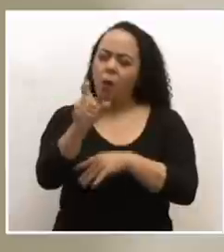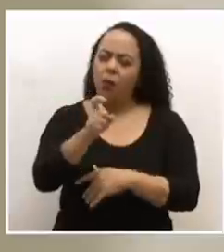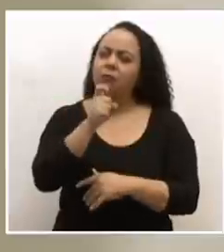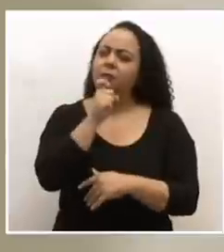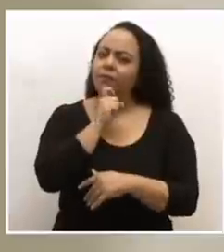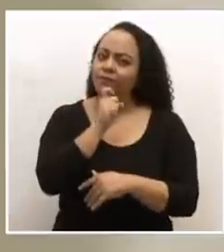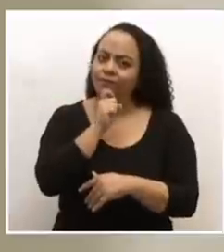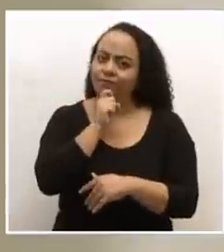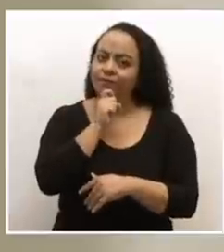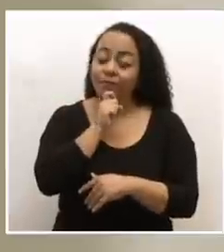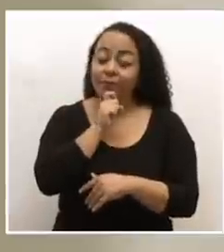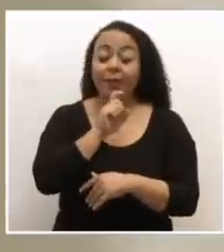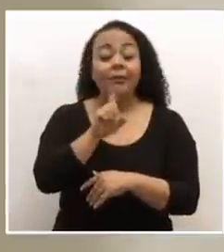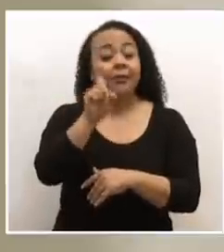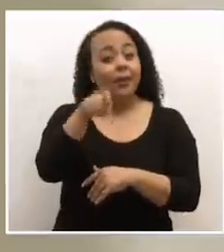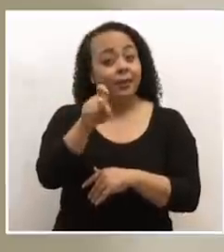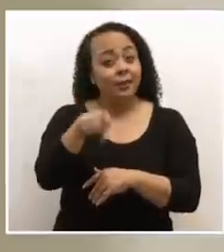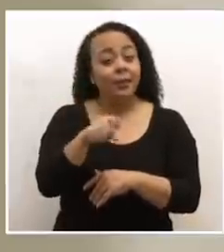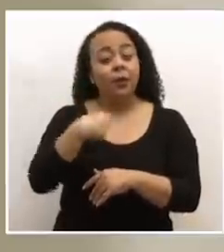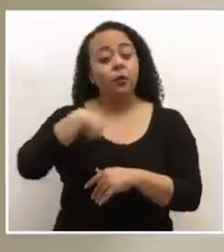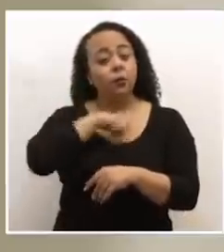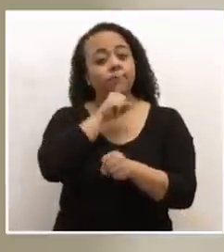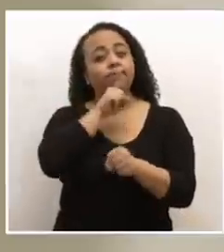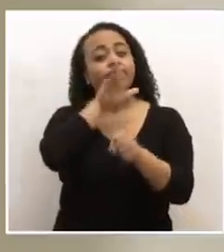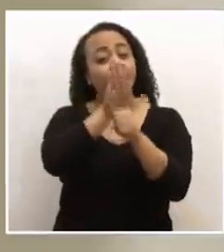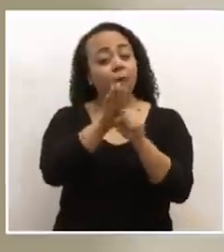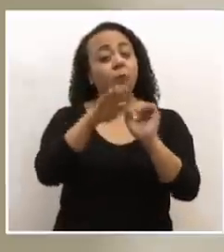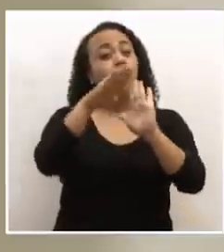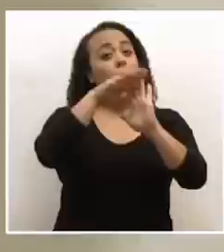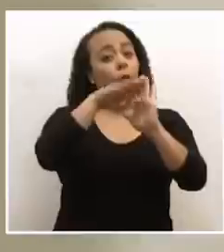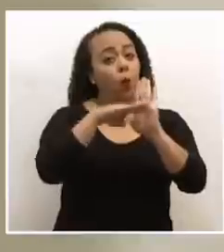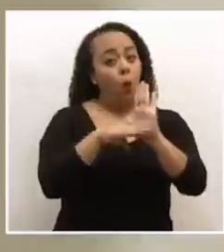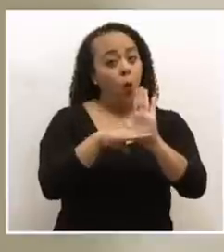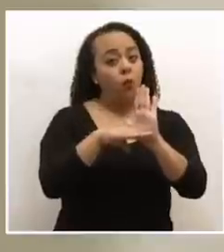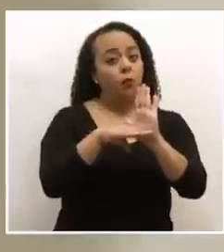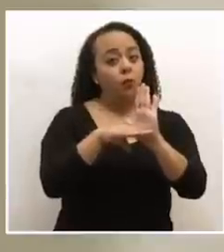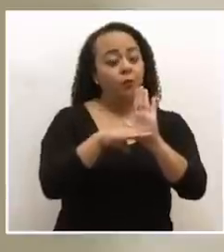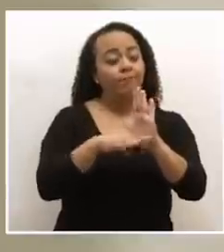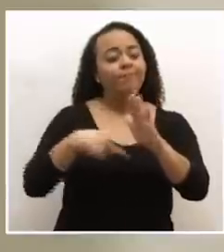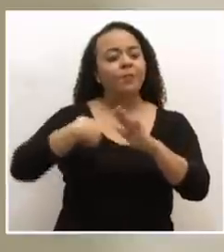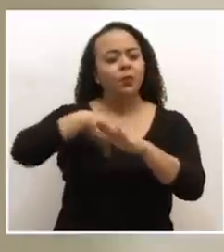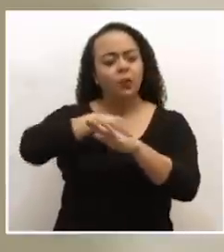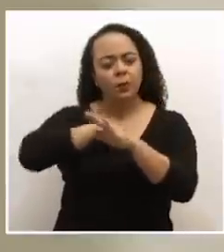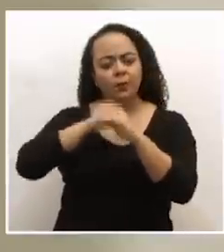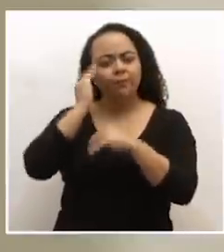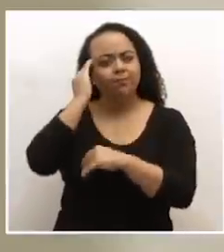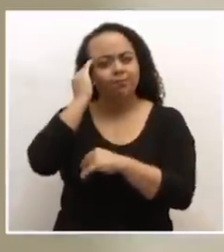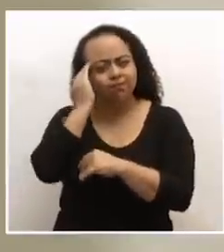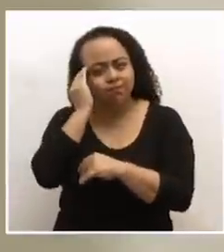Requiere, como les indicaba, de que cumplamos los protocolos, de que nos mentalicemos